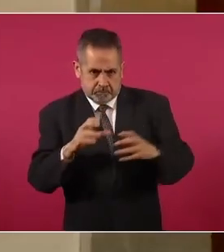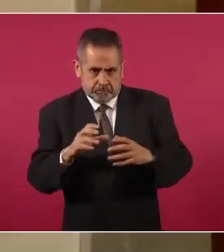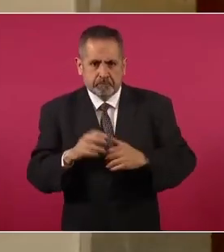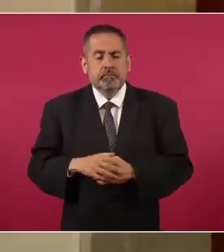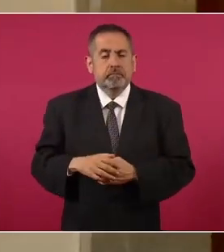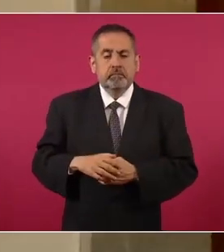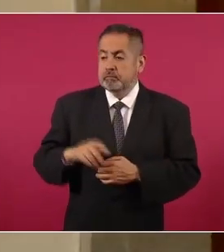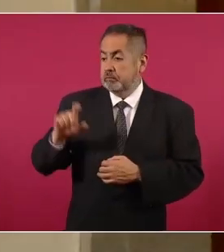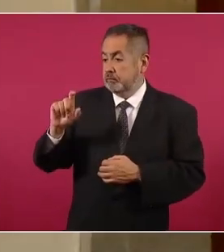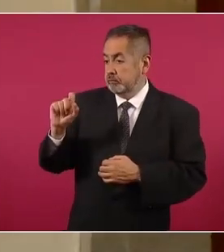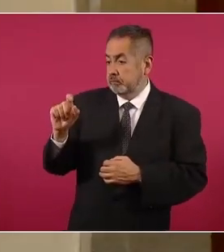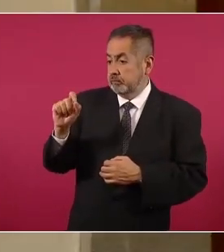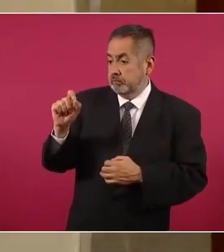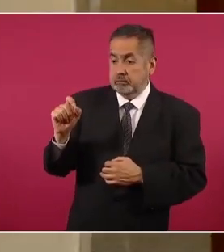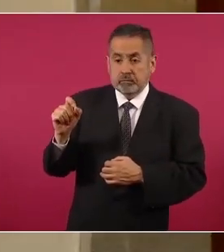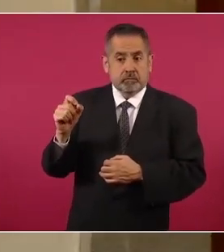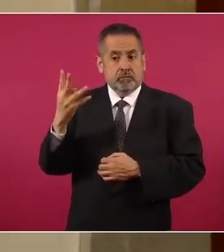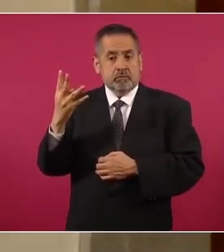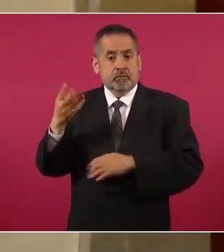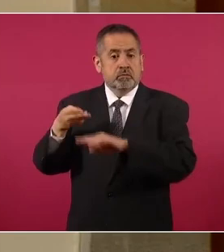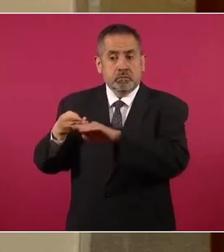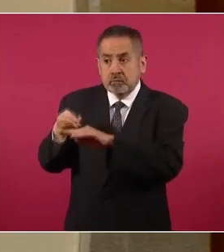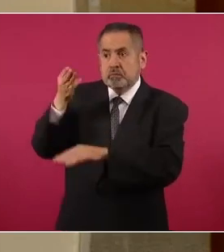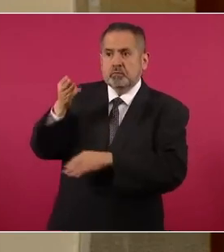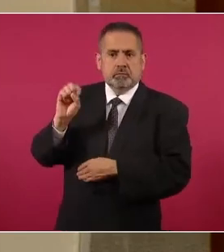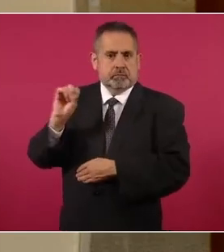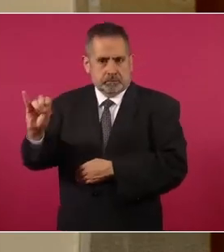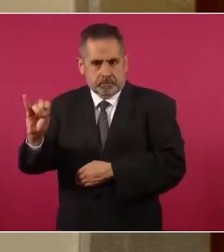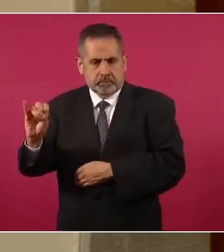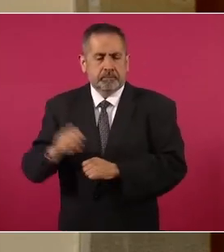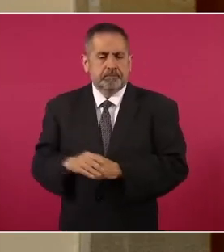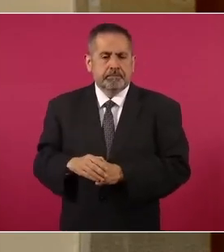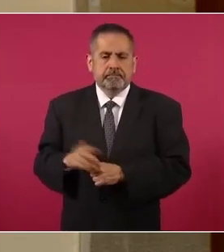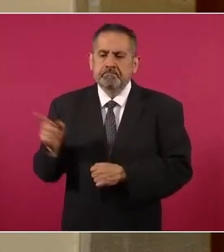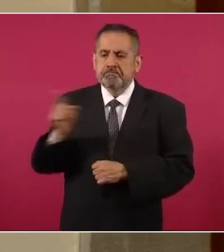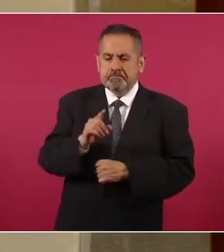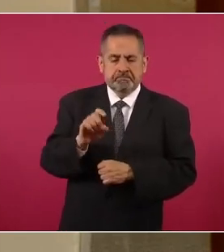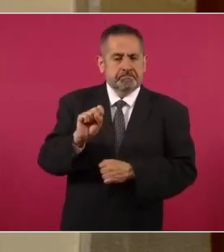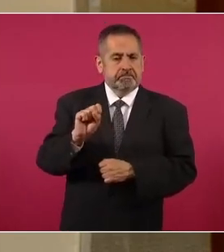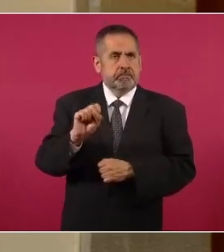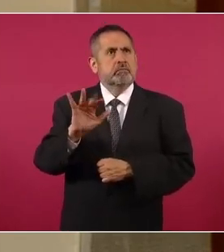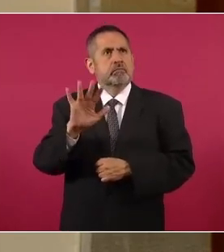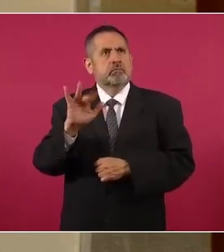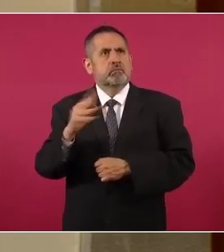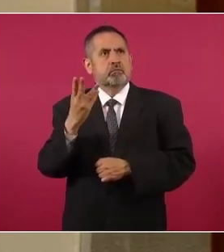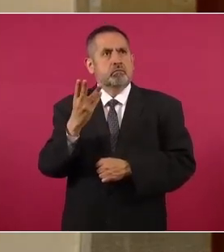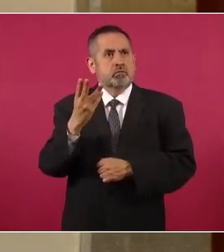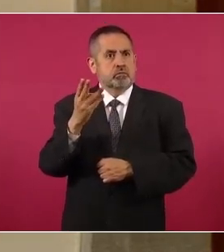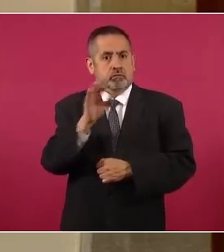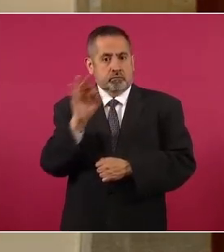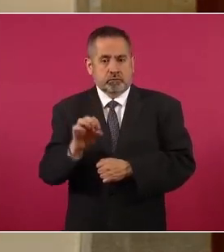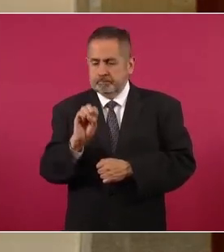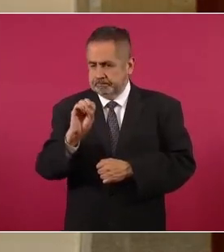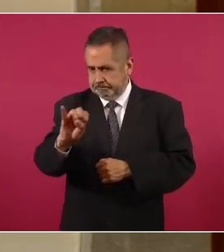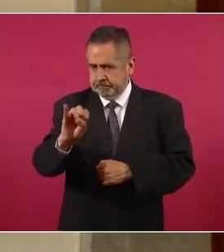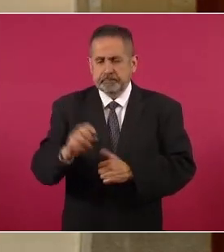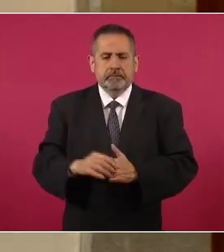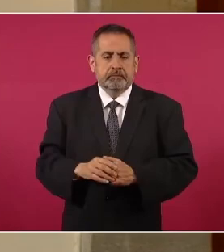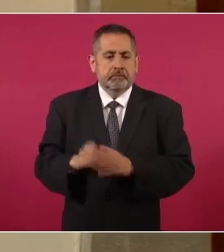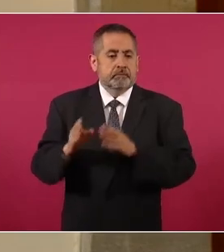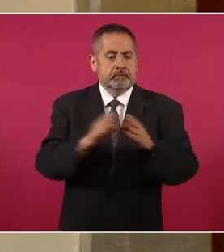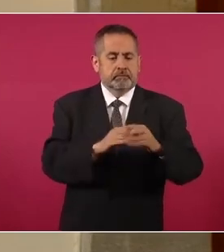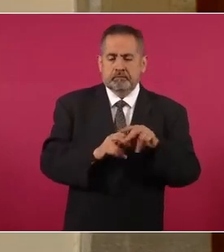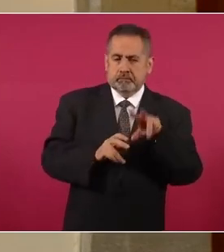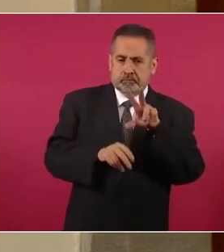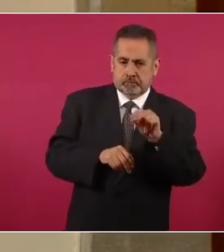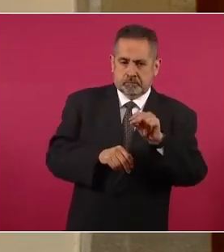24. a favor. A favor, 54. En